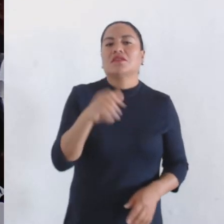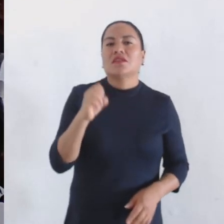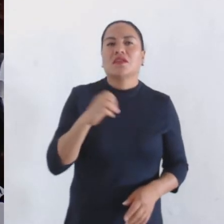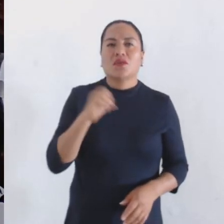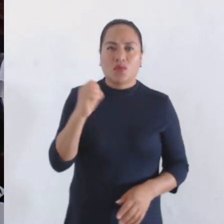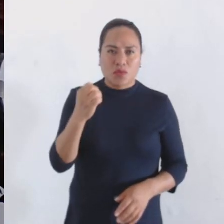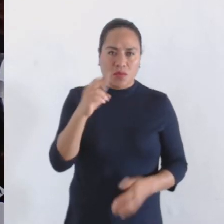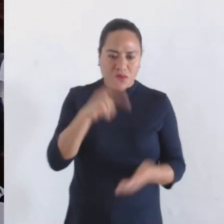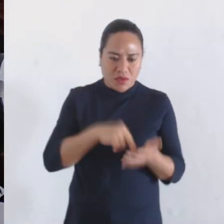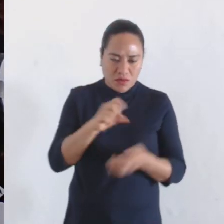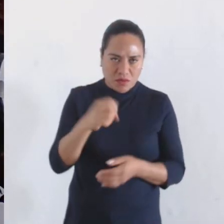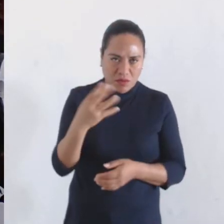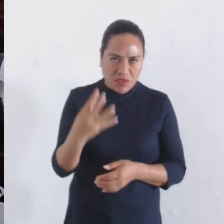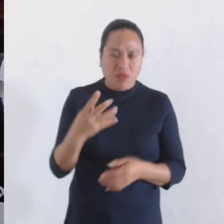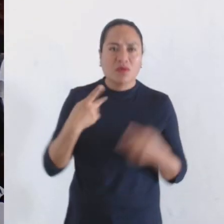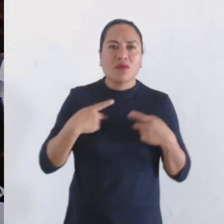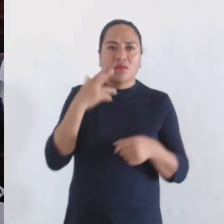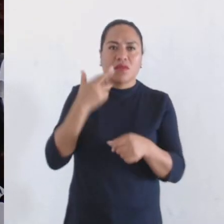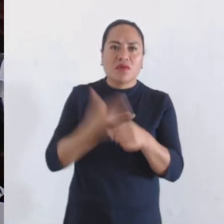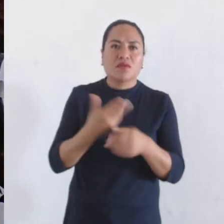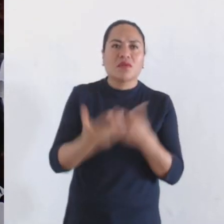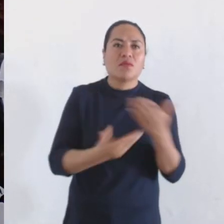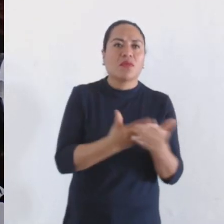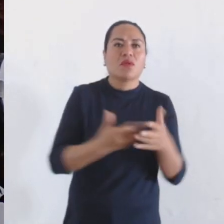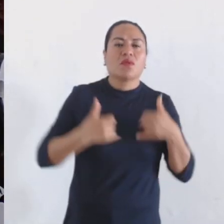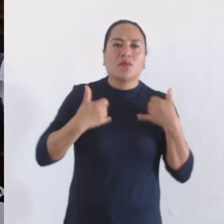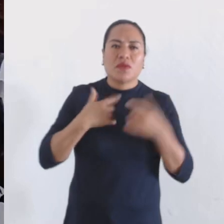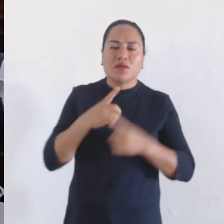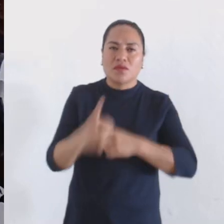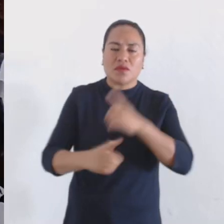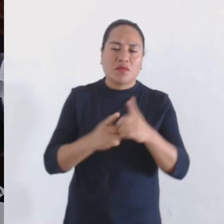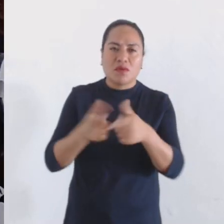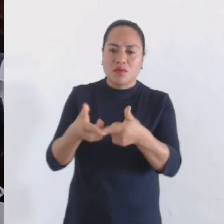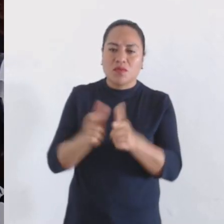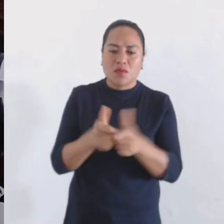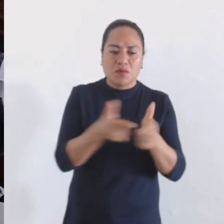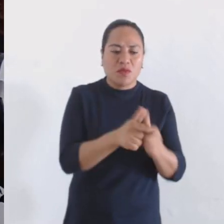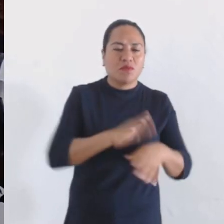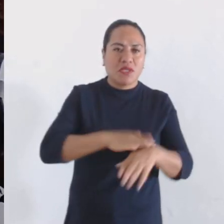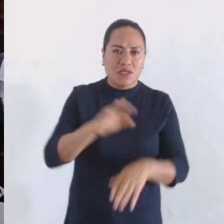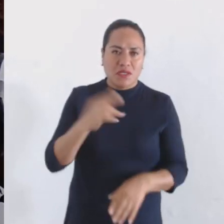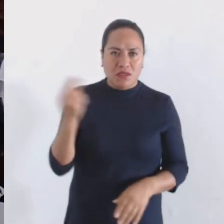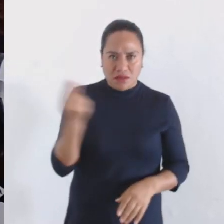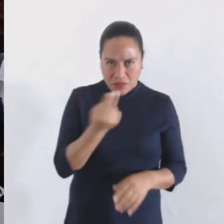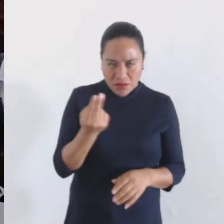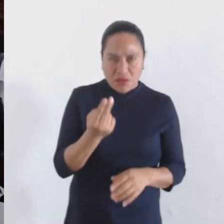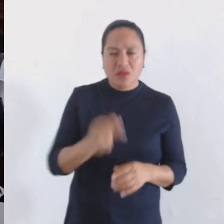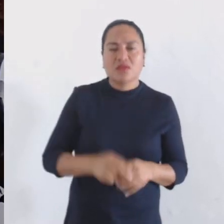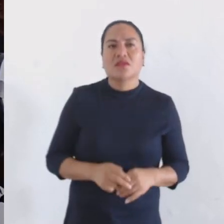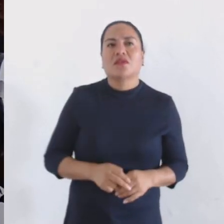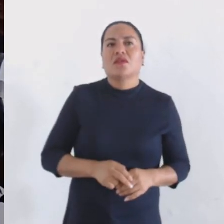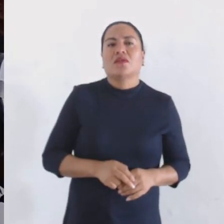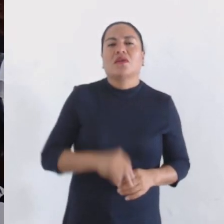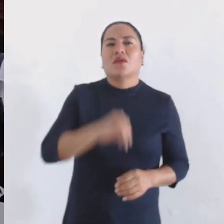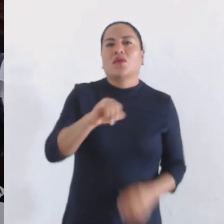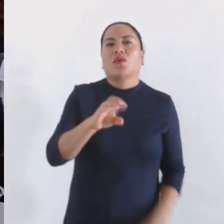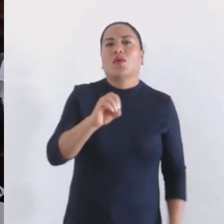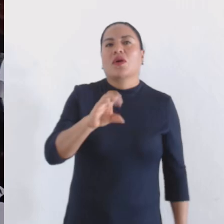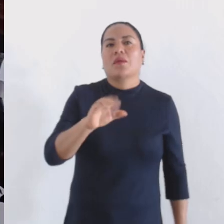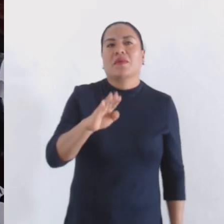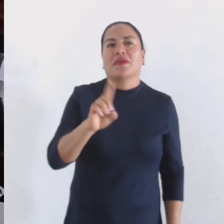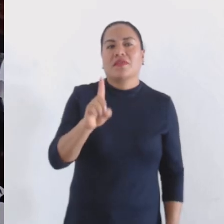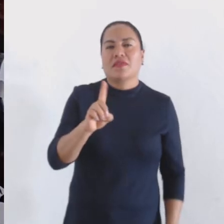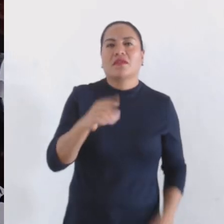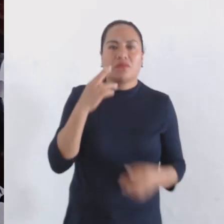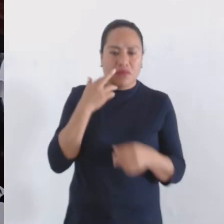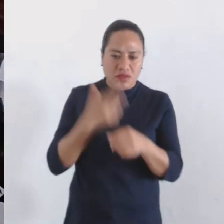2024, suscrito por la Regidora de Juventud y Deporte y de Atención a Grupos en Situación de Vulnerabilidad, Jocabet Betanzos